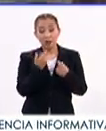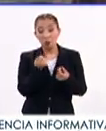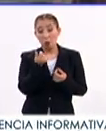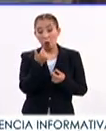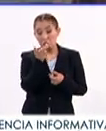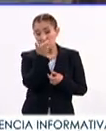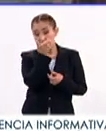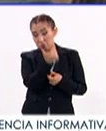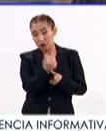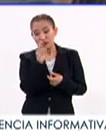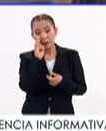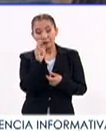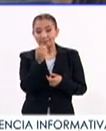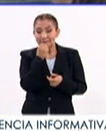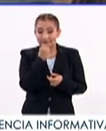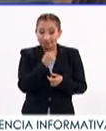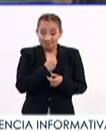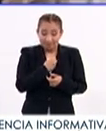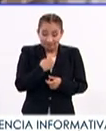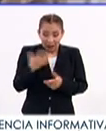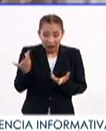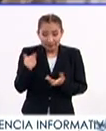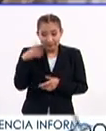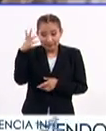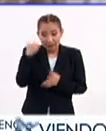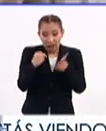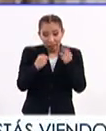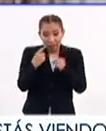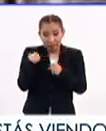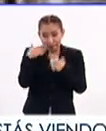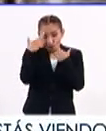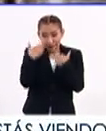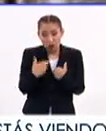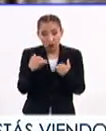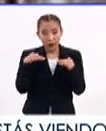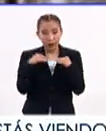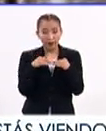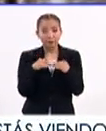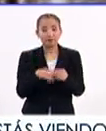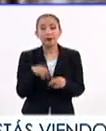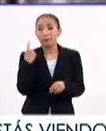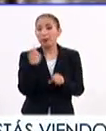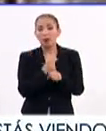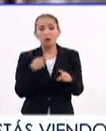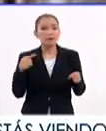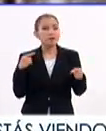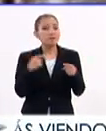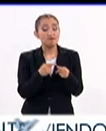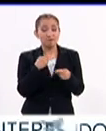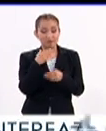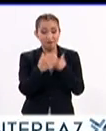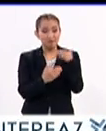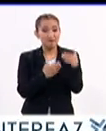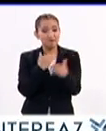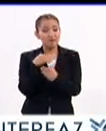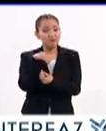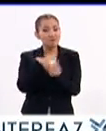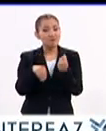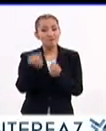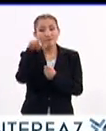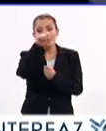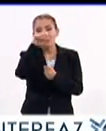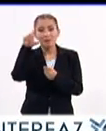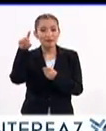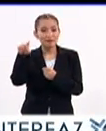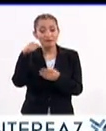pocos recursos se ven expuestos regularmente a la negación de su dignidad e igualdad. El primero de los objetivos de desarrollo sostenible de la